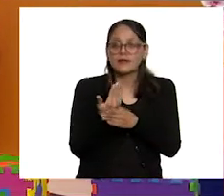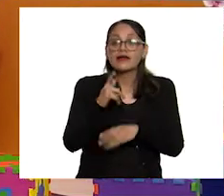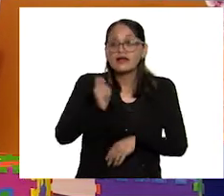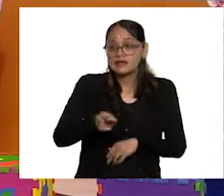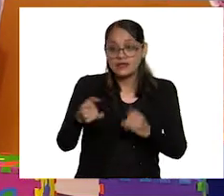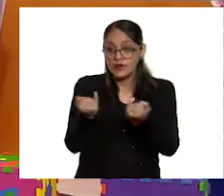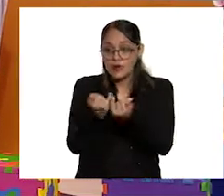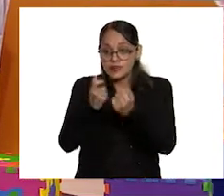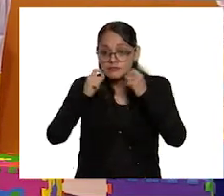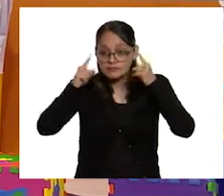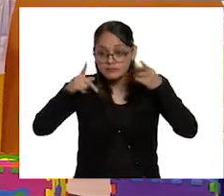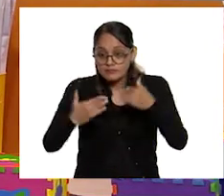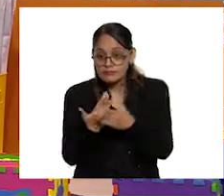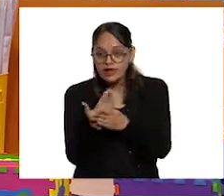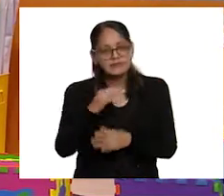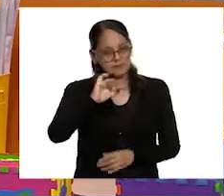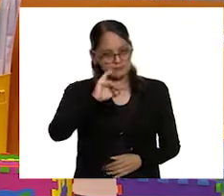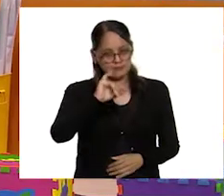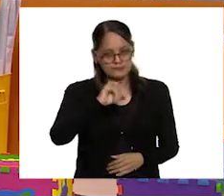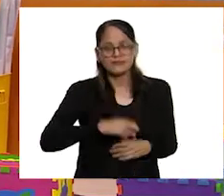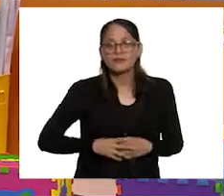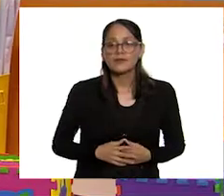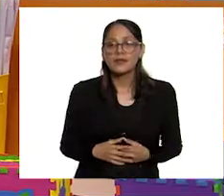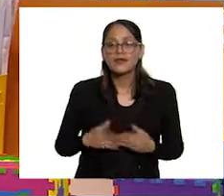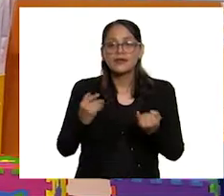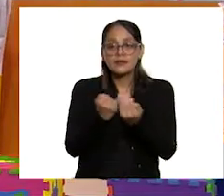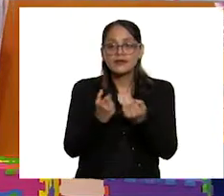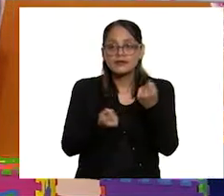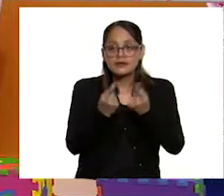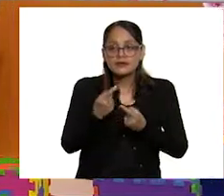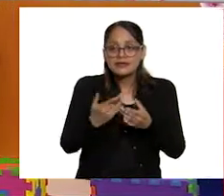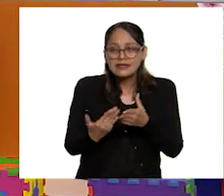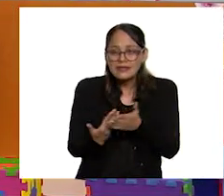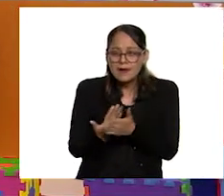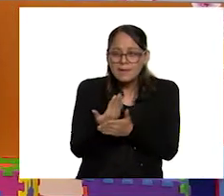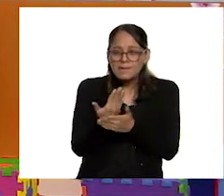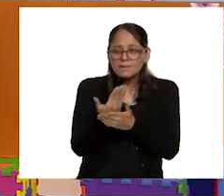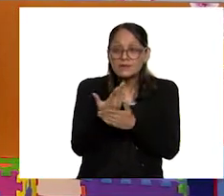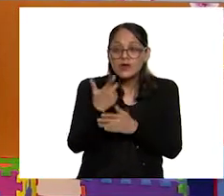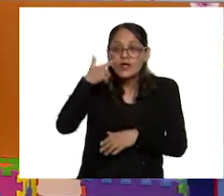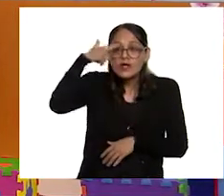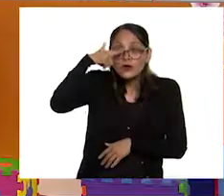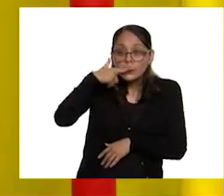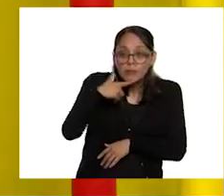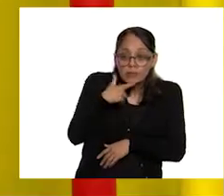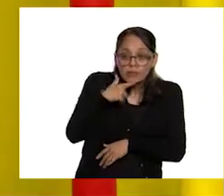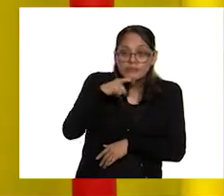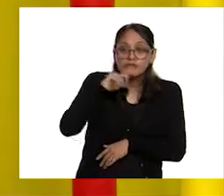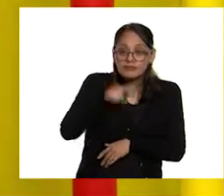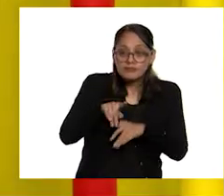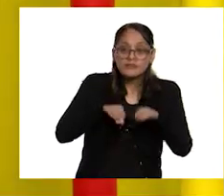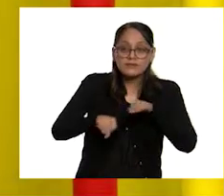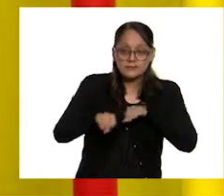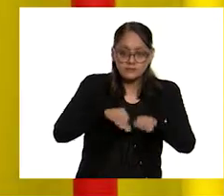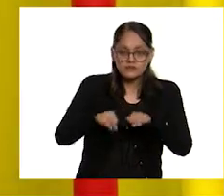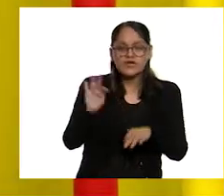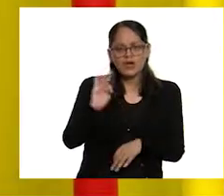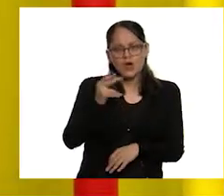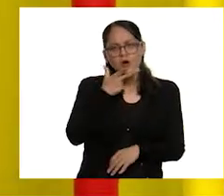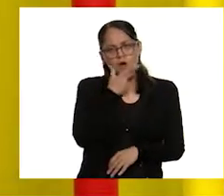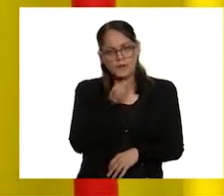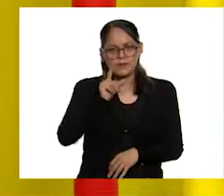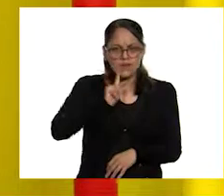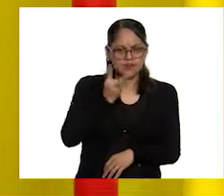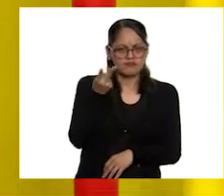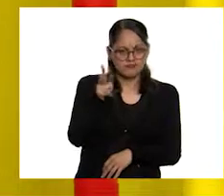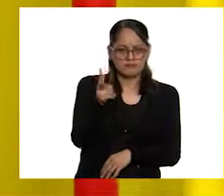madrugadoras y madrugadores. Así es. Y también hay quienes trabajan toda la noche. Pueden ser hombres o